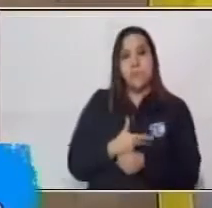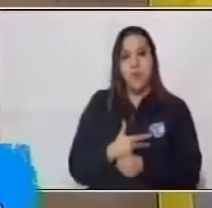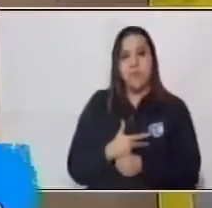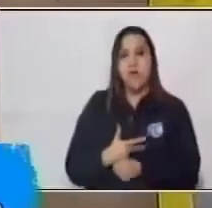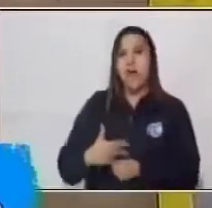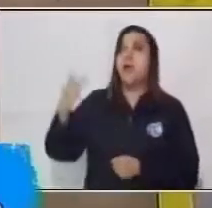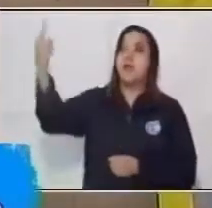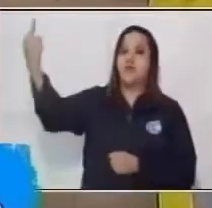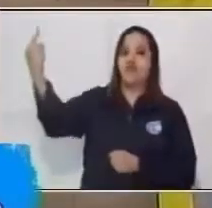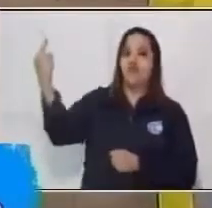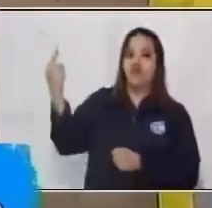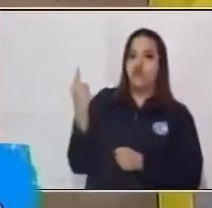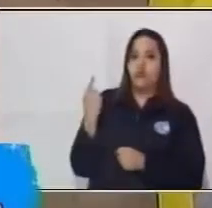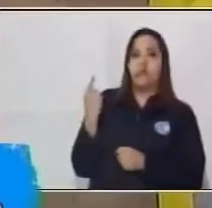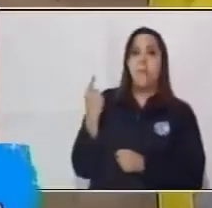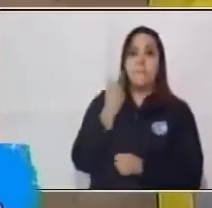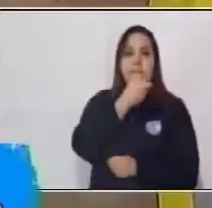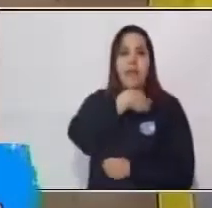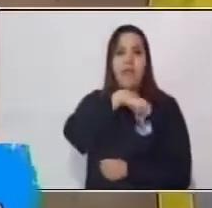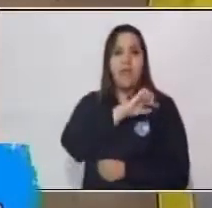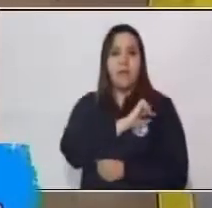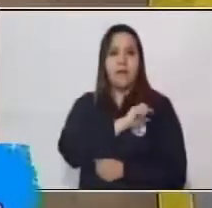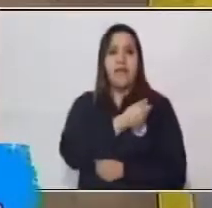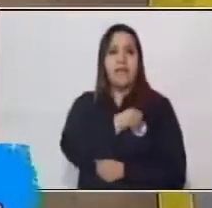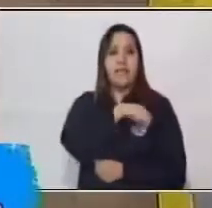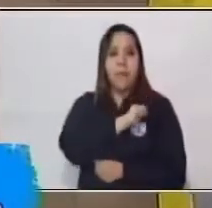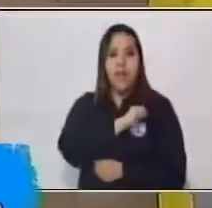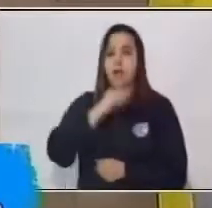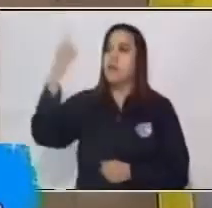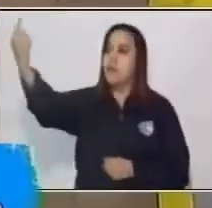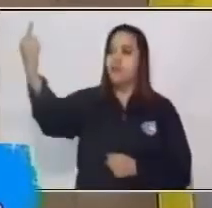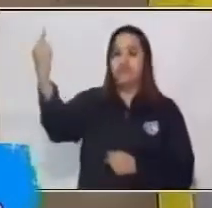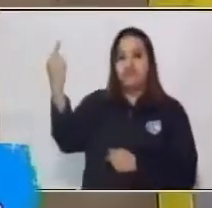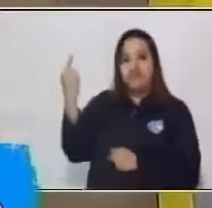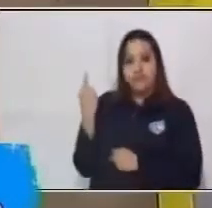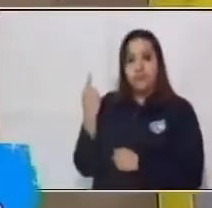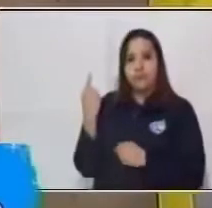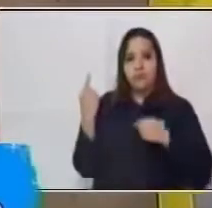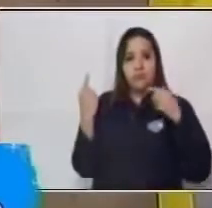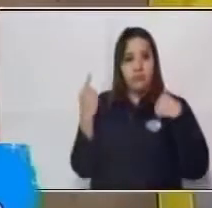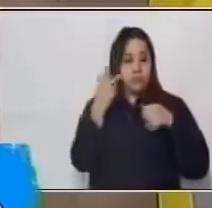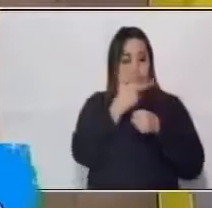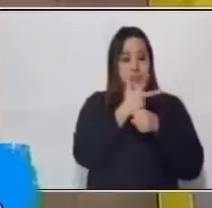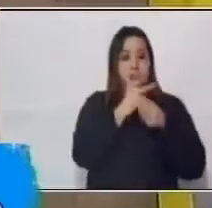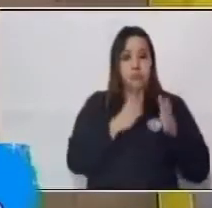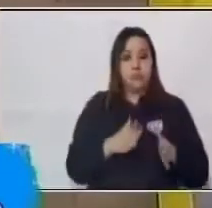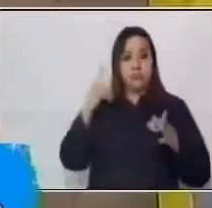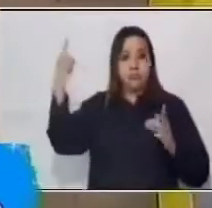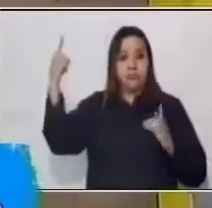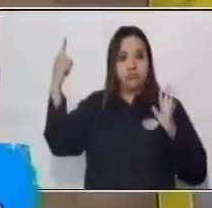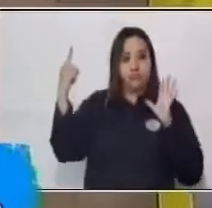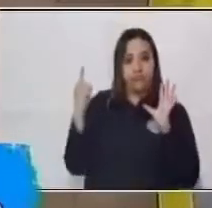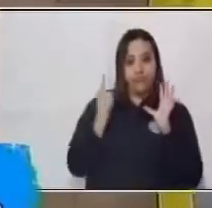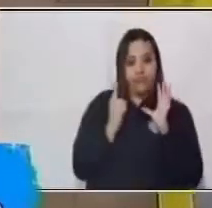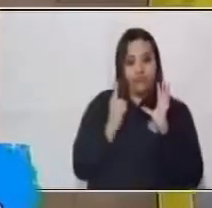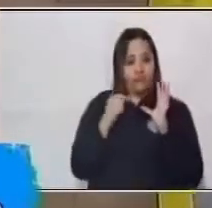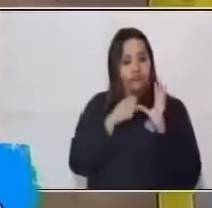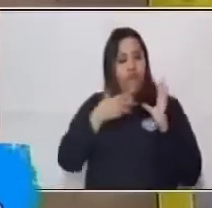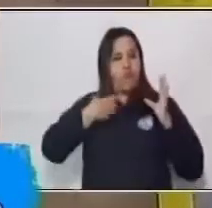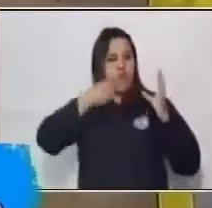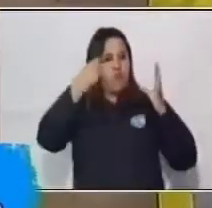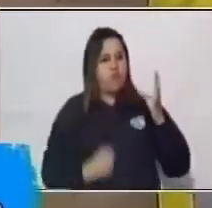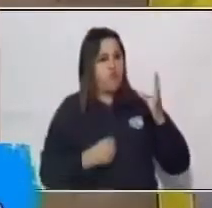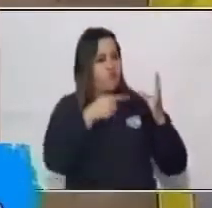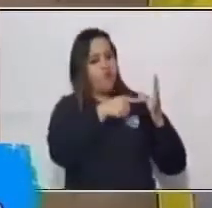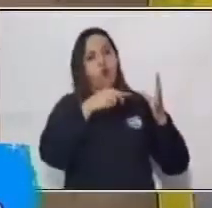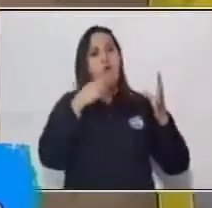pero como es Hispanoamérica en toda la parte de América que ellos conquistaron. En este momento que estaban